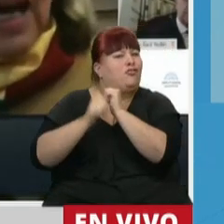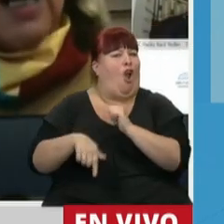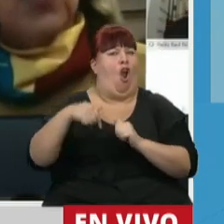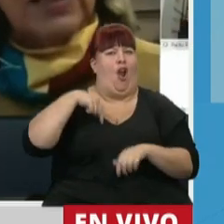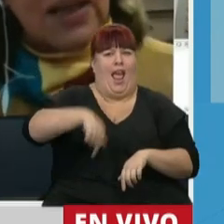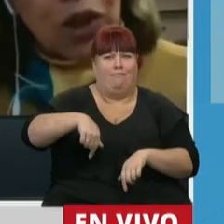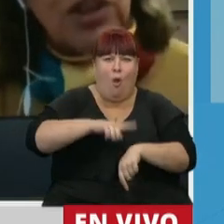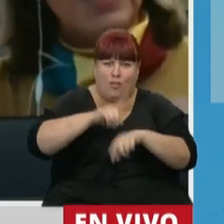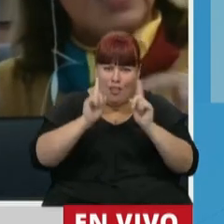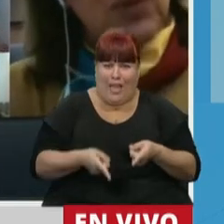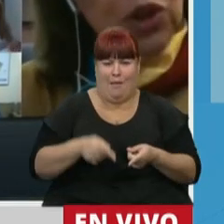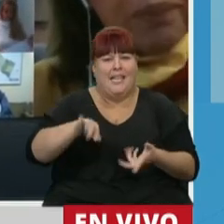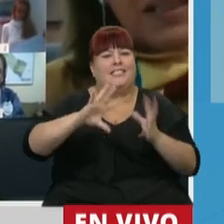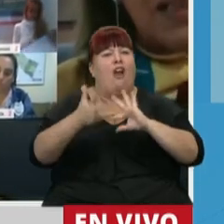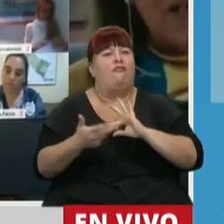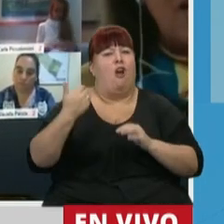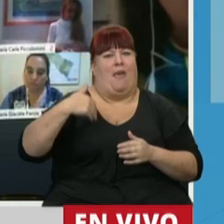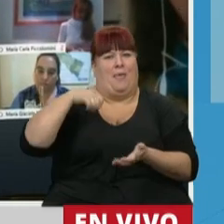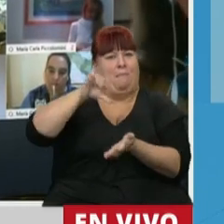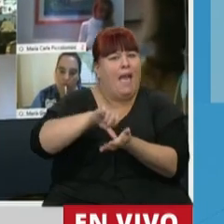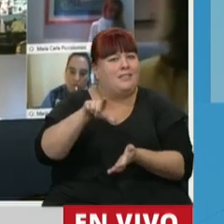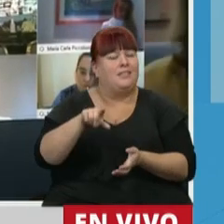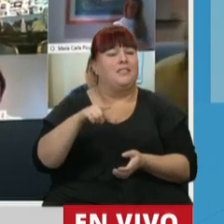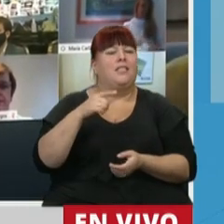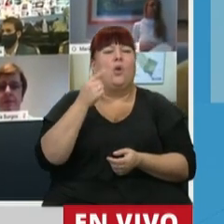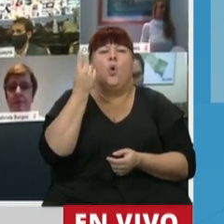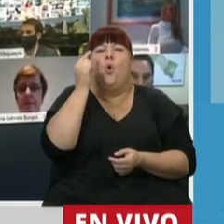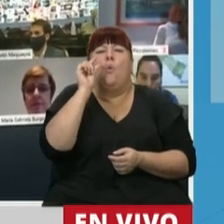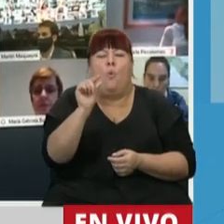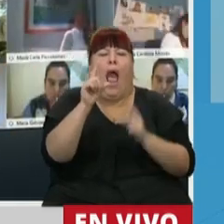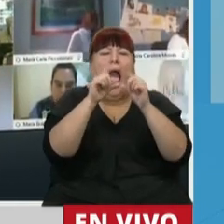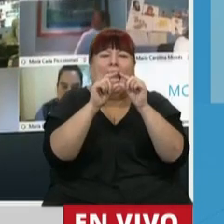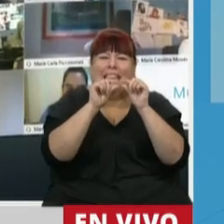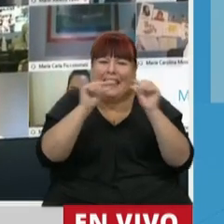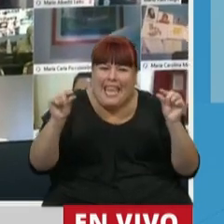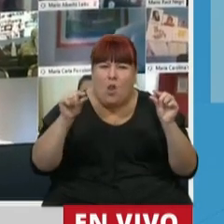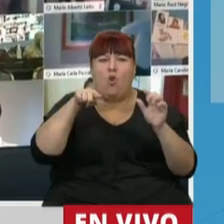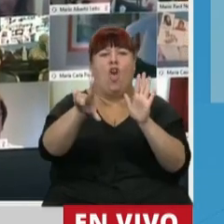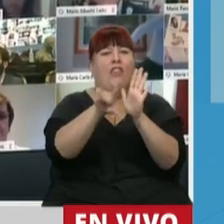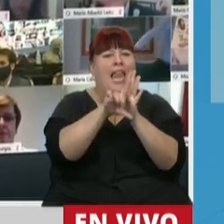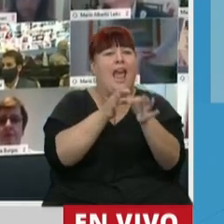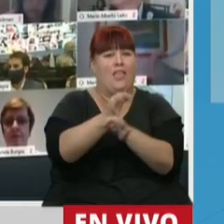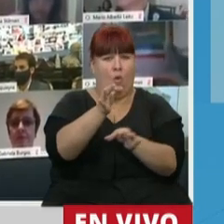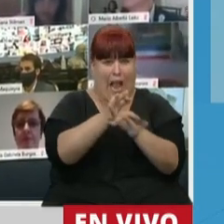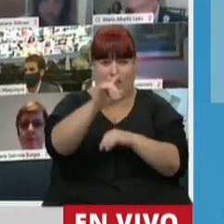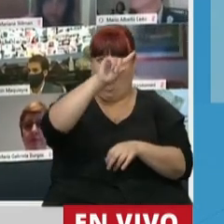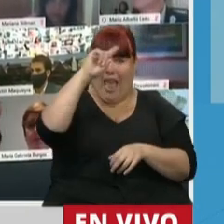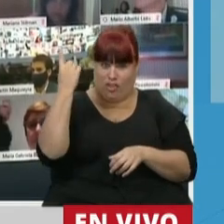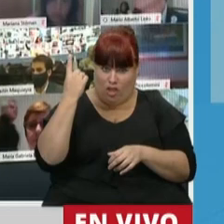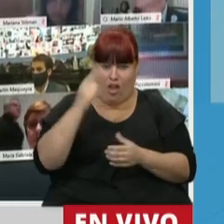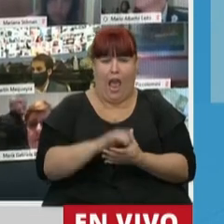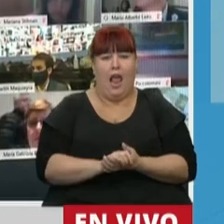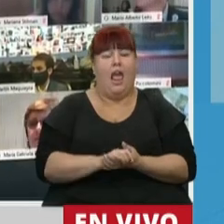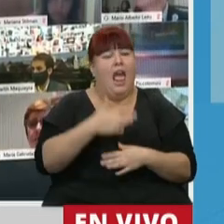nuestro presente y a este modelo de país que un pequeño artículo de la Ley de Educación Nacional,